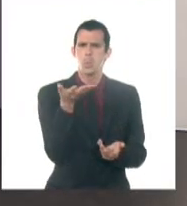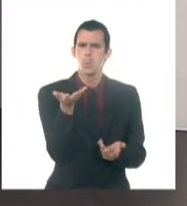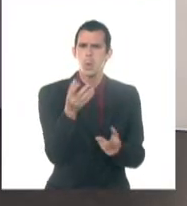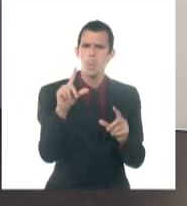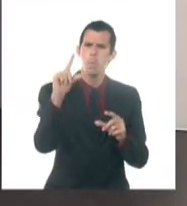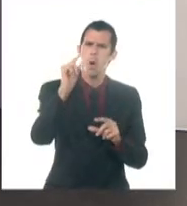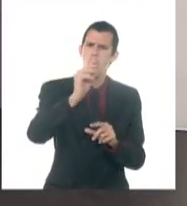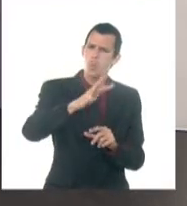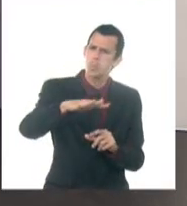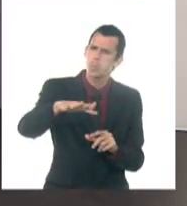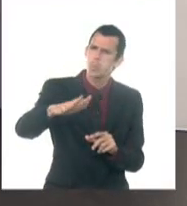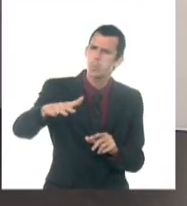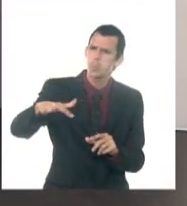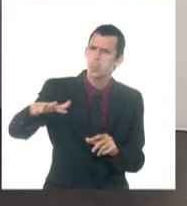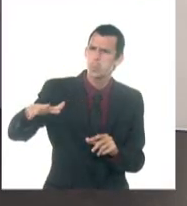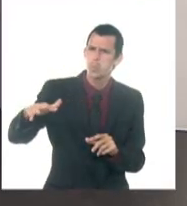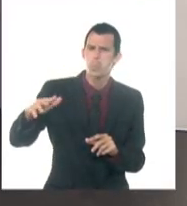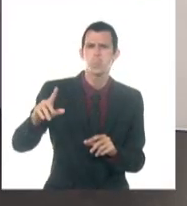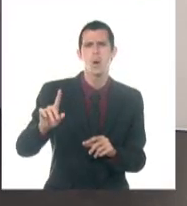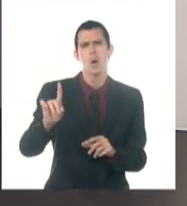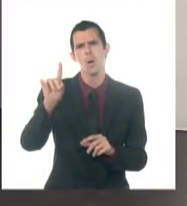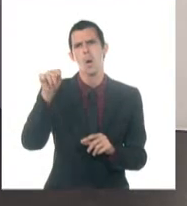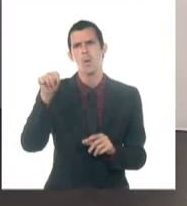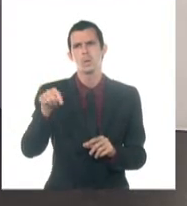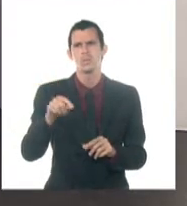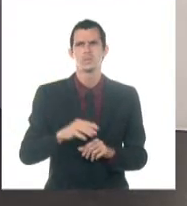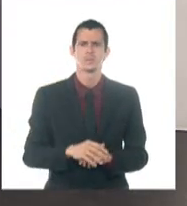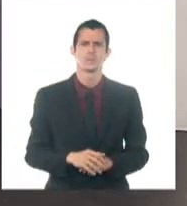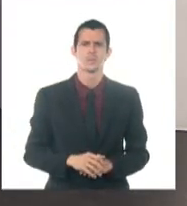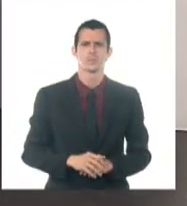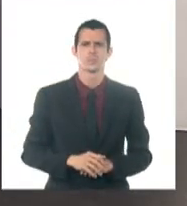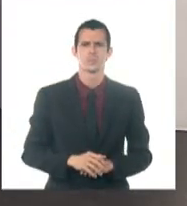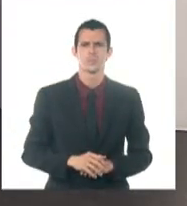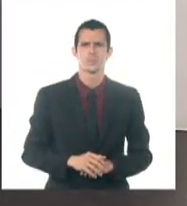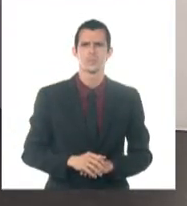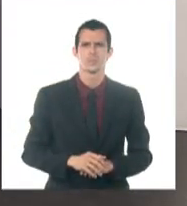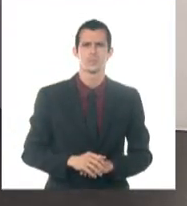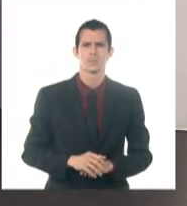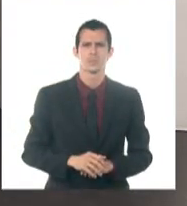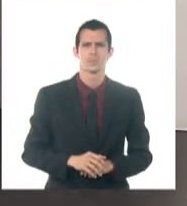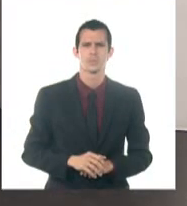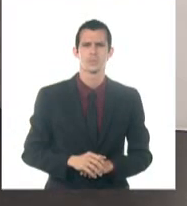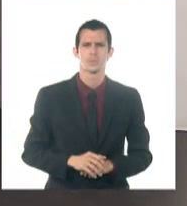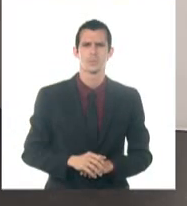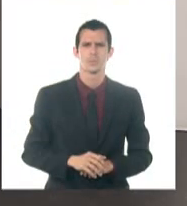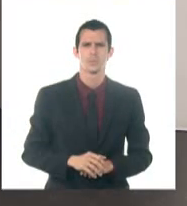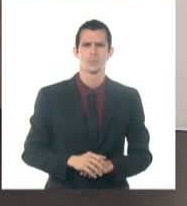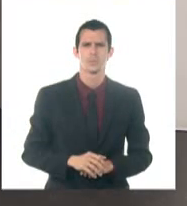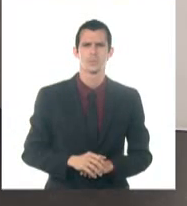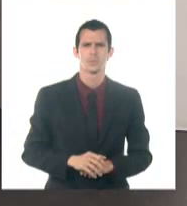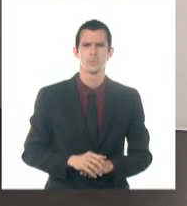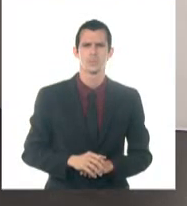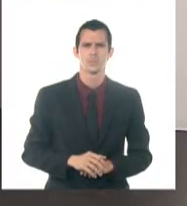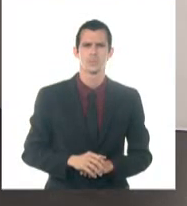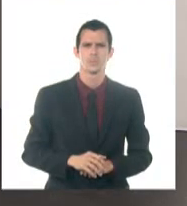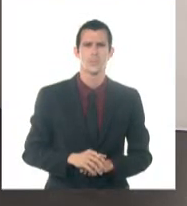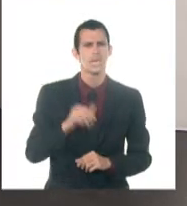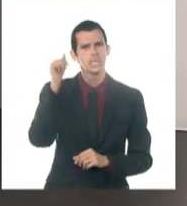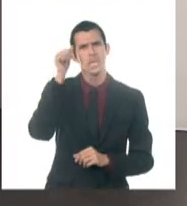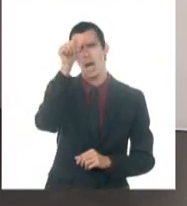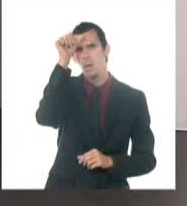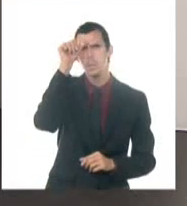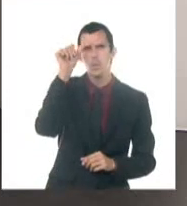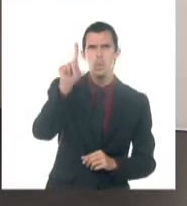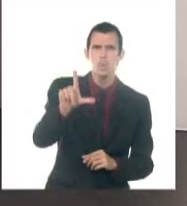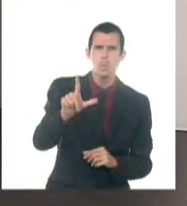la costa norte de la región oriental y la mar tranquila en la costa norte del occidente del país. Los próximos días, el resto del fin de semana y el lunes, con muy